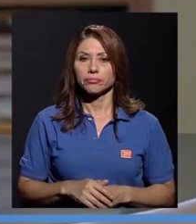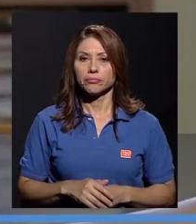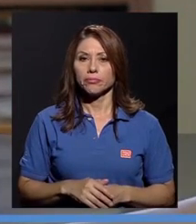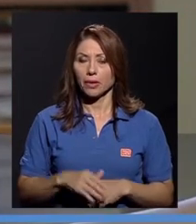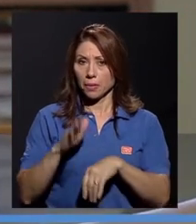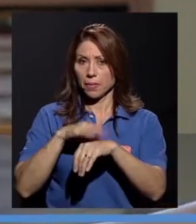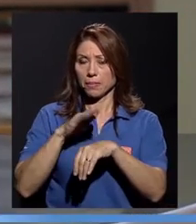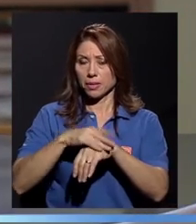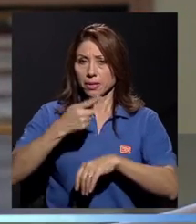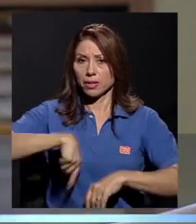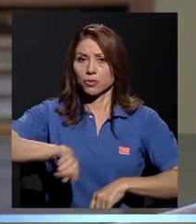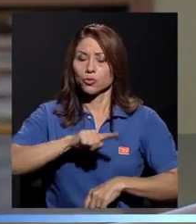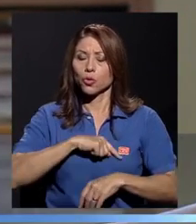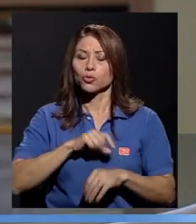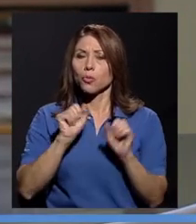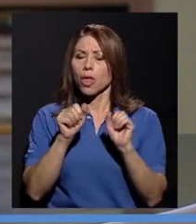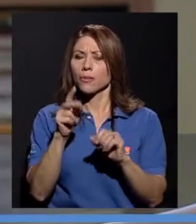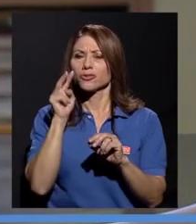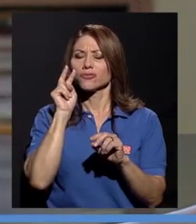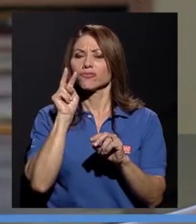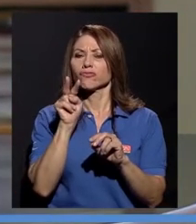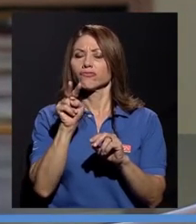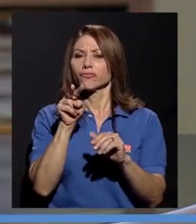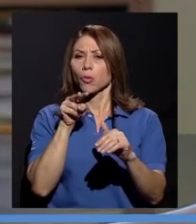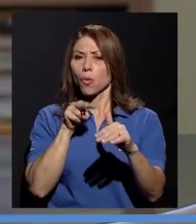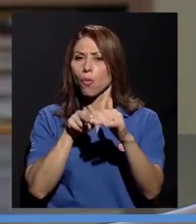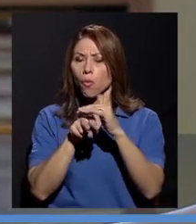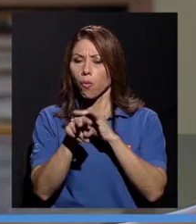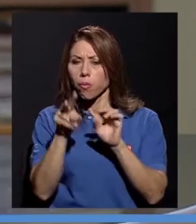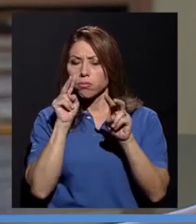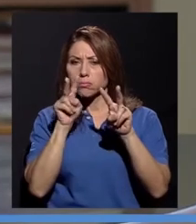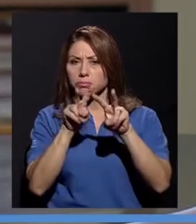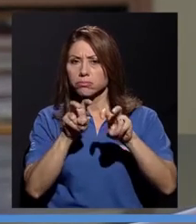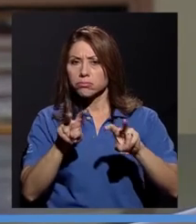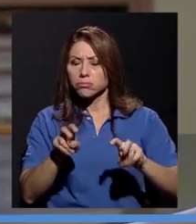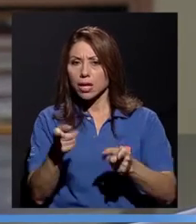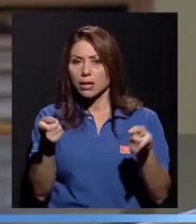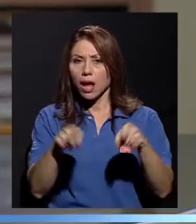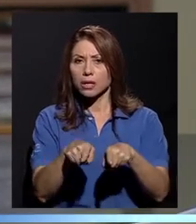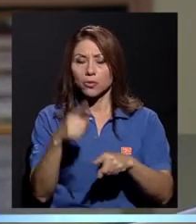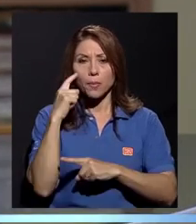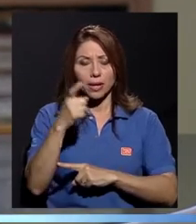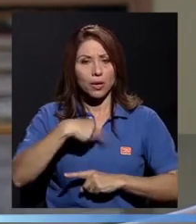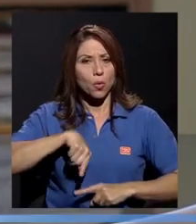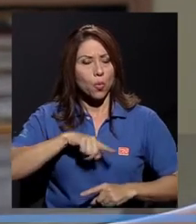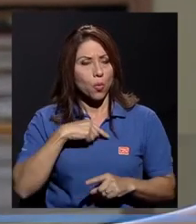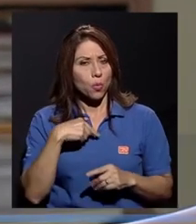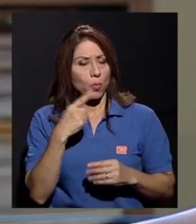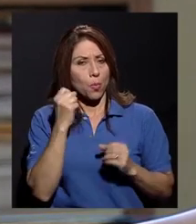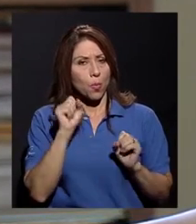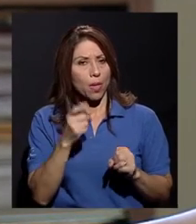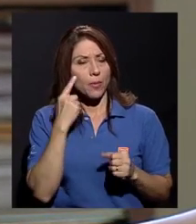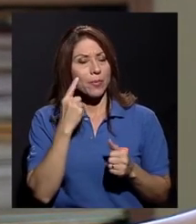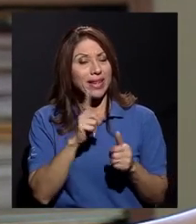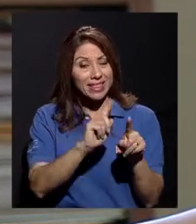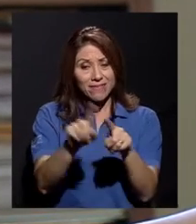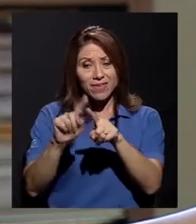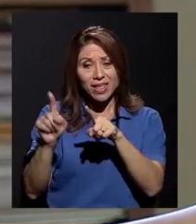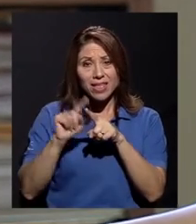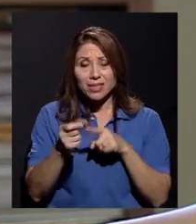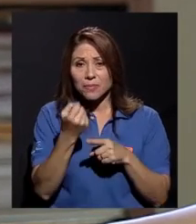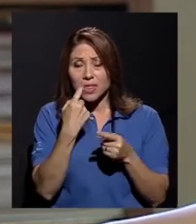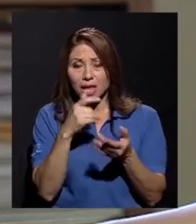visión del caso para uno poder estudiar lo que son las interacciones entre los medicamentos que toma la paciente